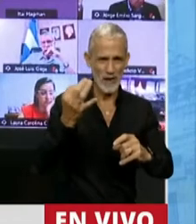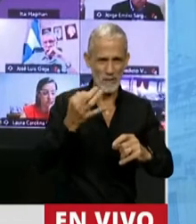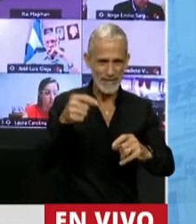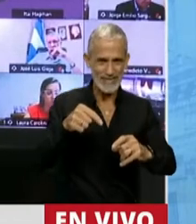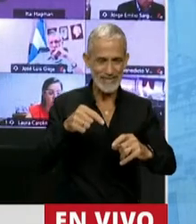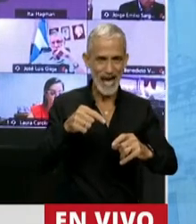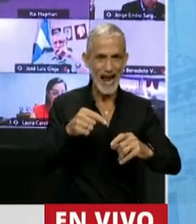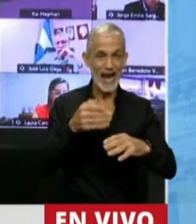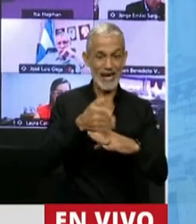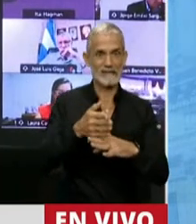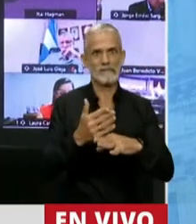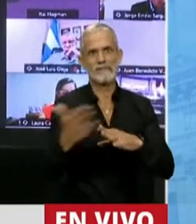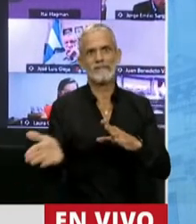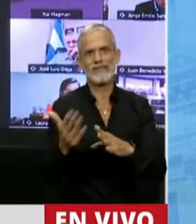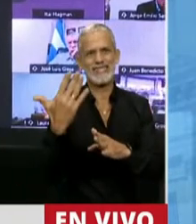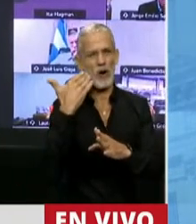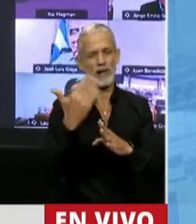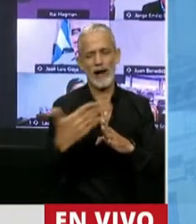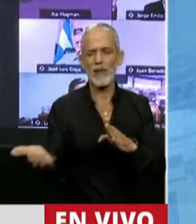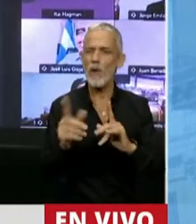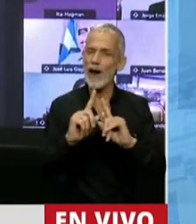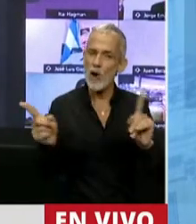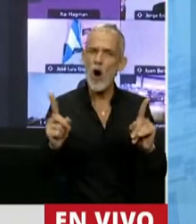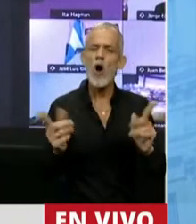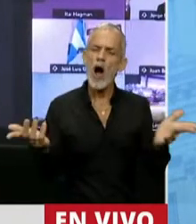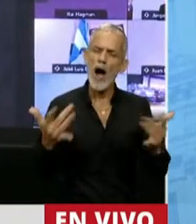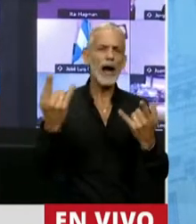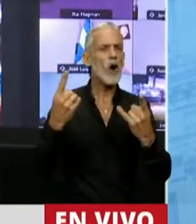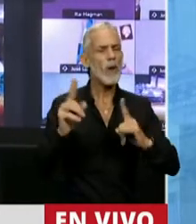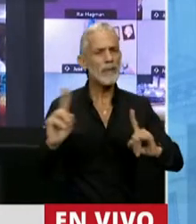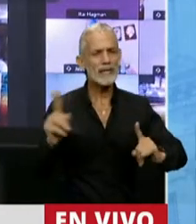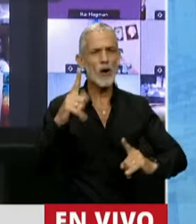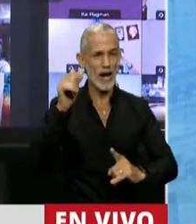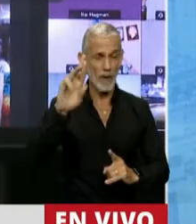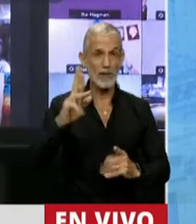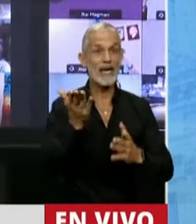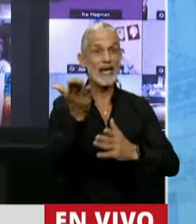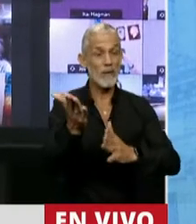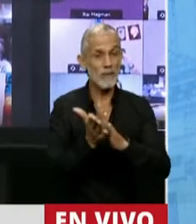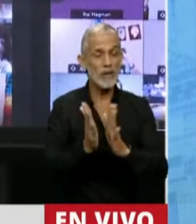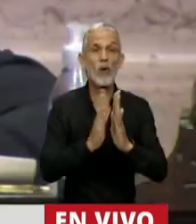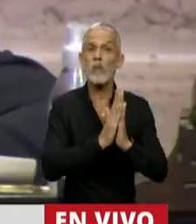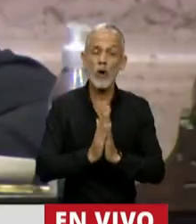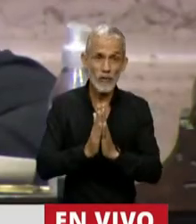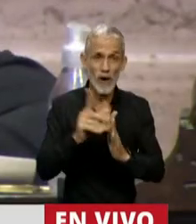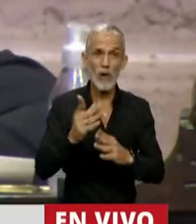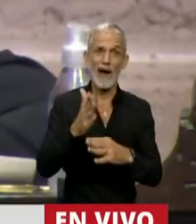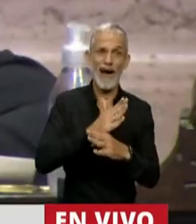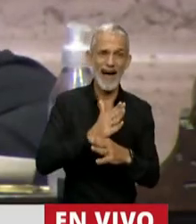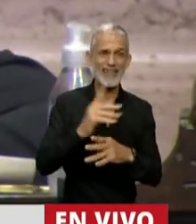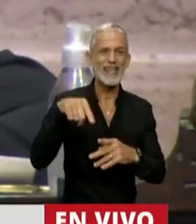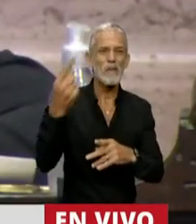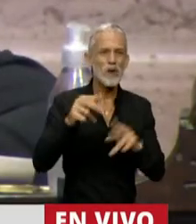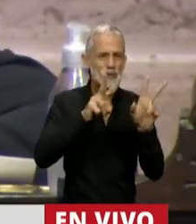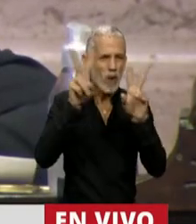no entró entre gallos y medianoche y que no nos han mentido en labor parlamentaria. Así que le pido, por favor, que antes de pasar al